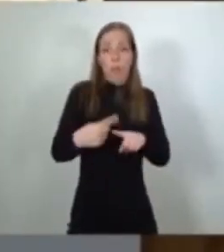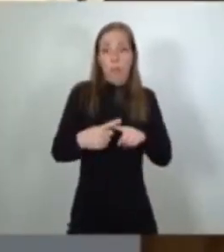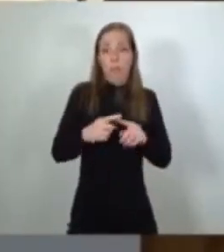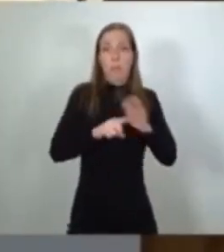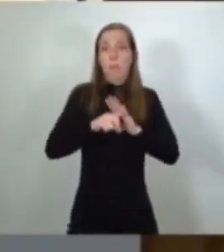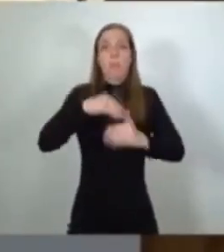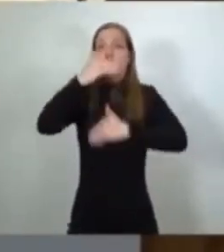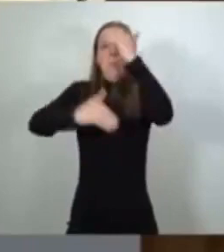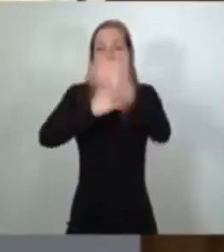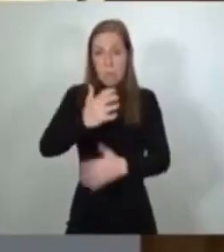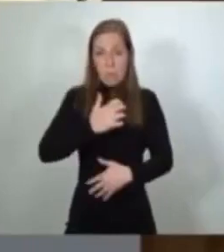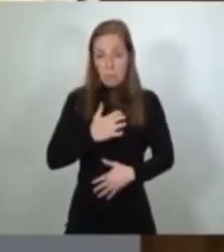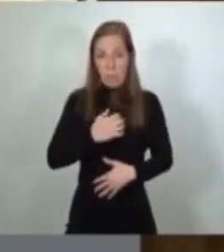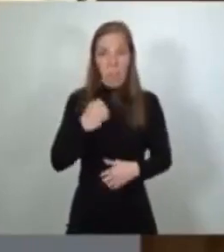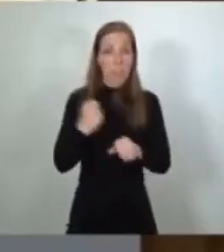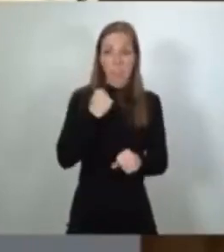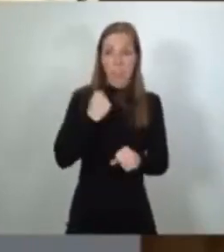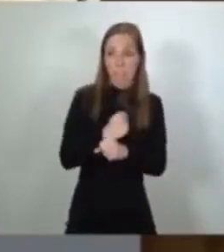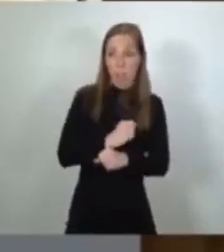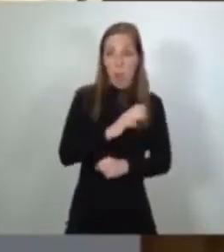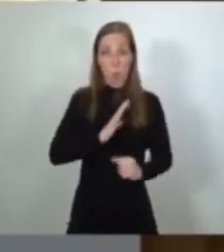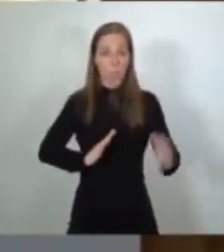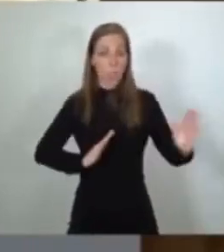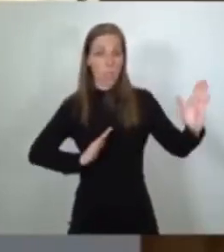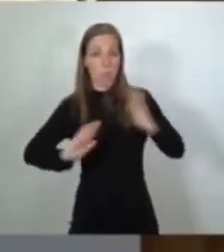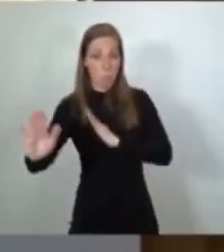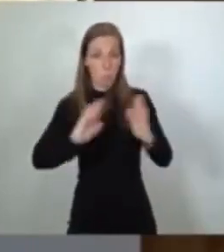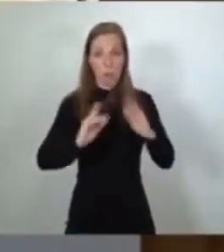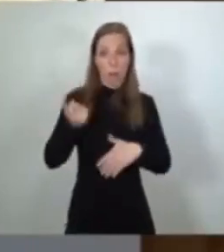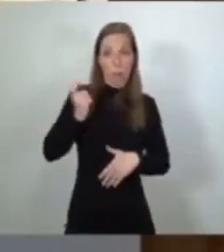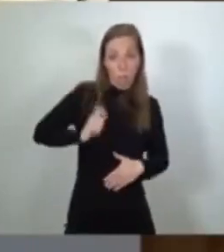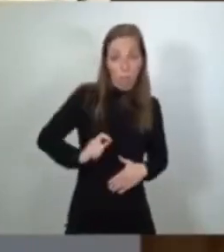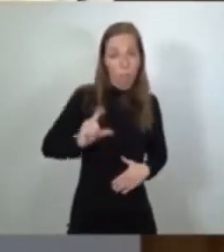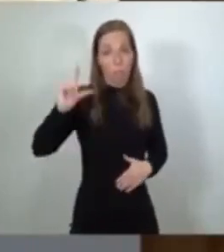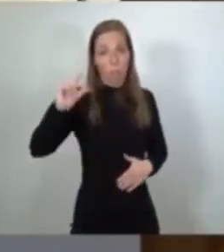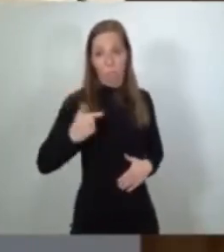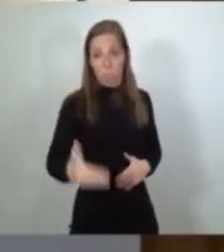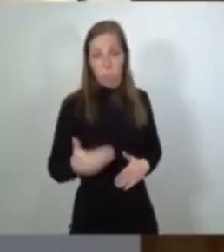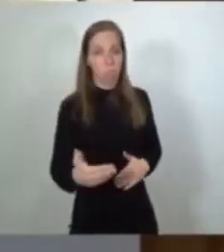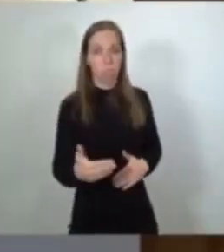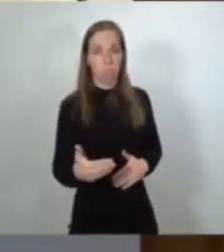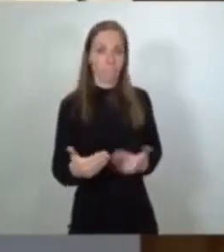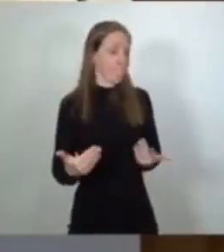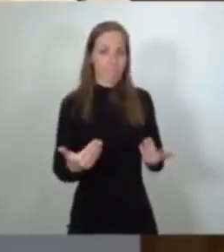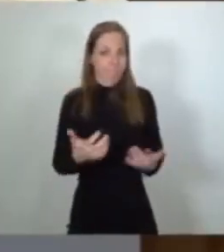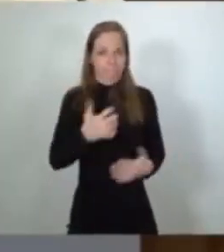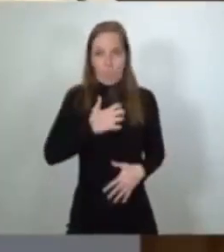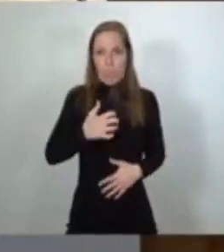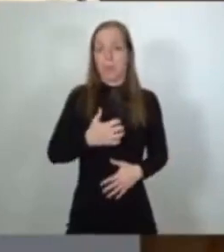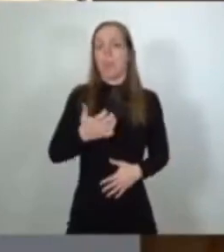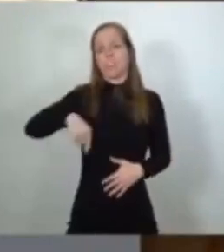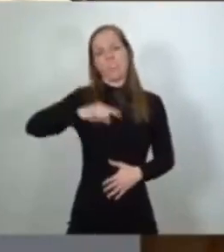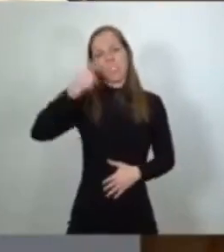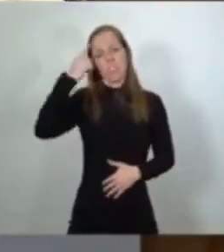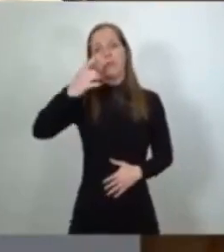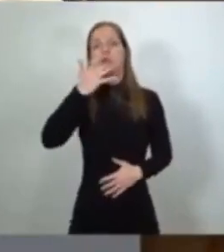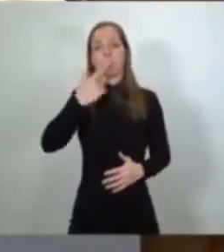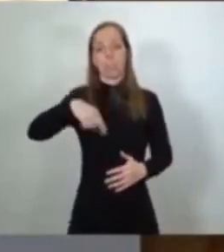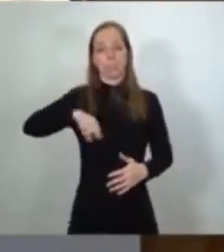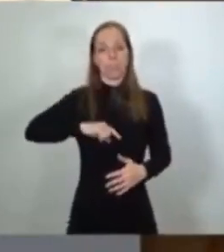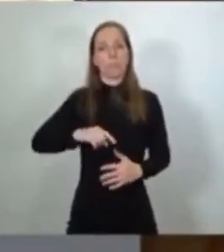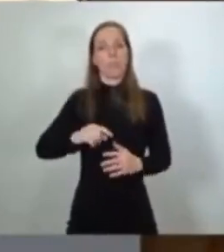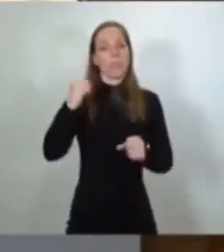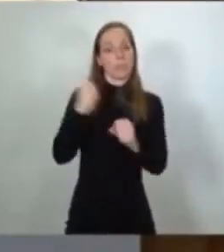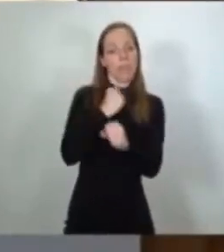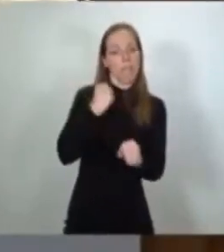trabajos temporales y devaluados. Sabemos también que si recuperamos, transformamos y modernizamos